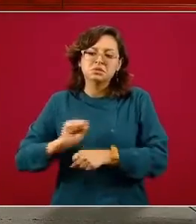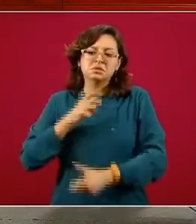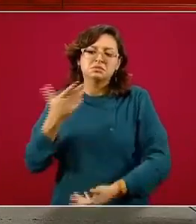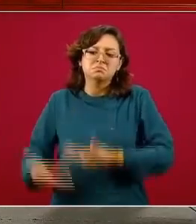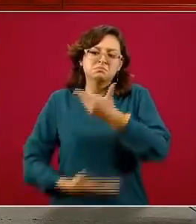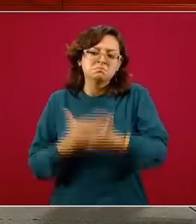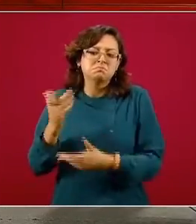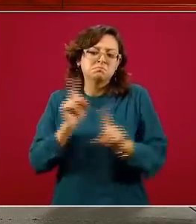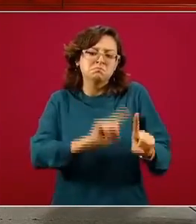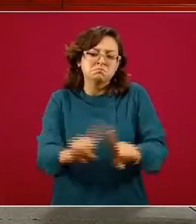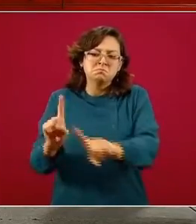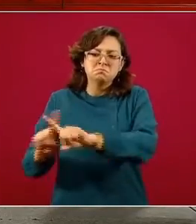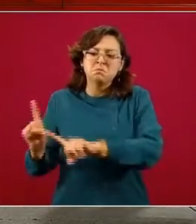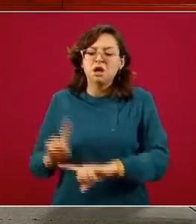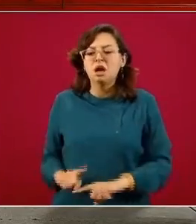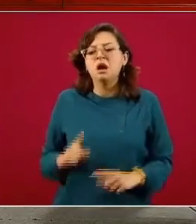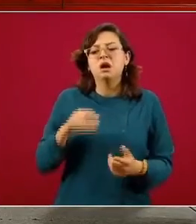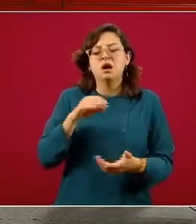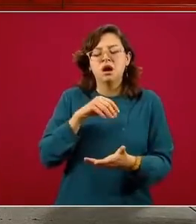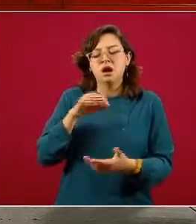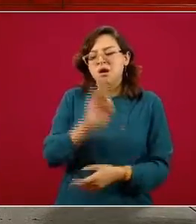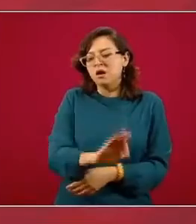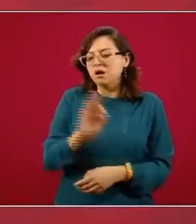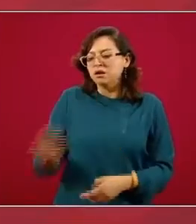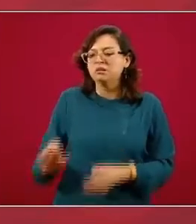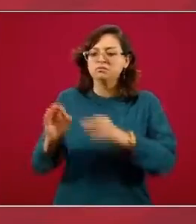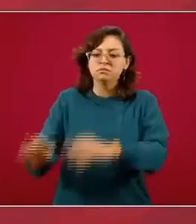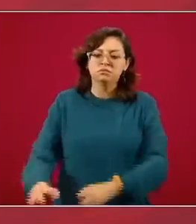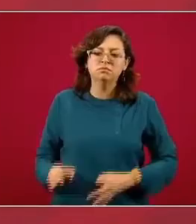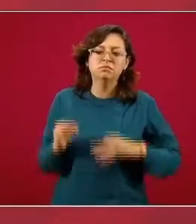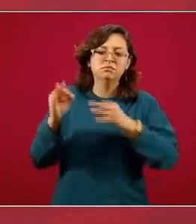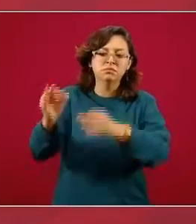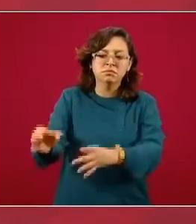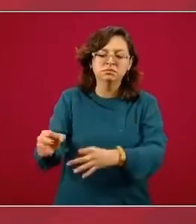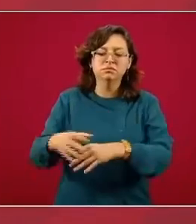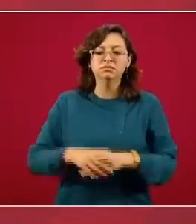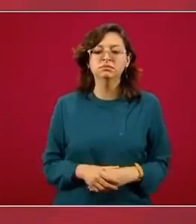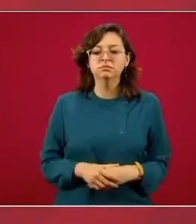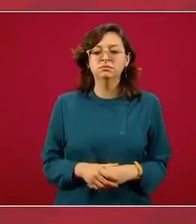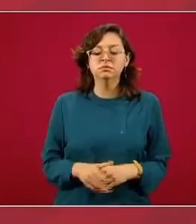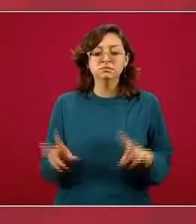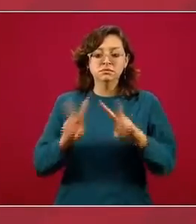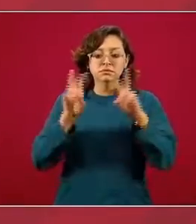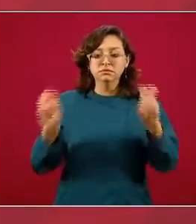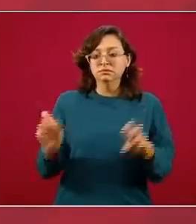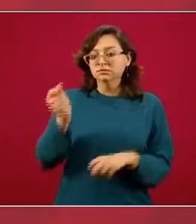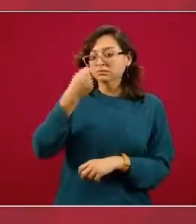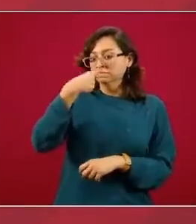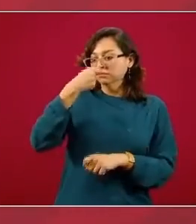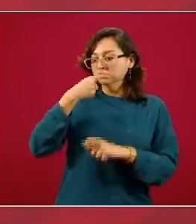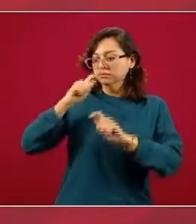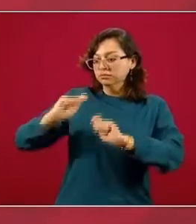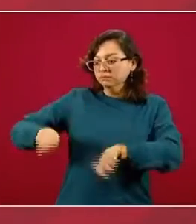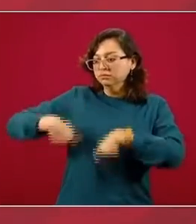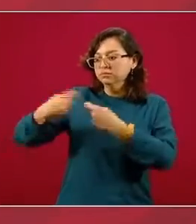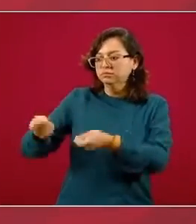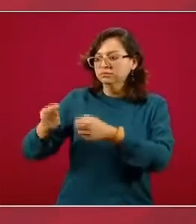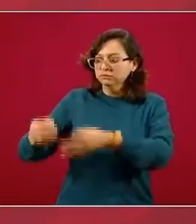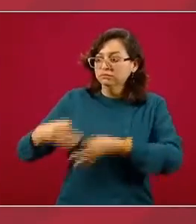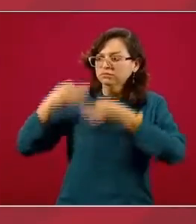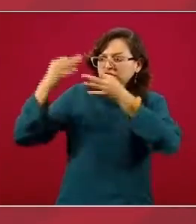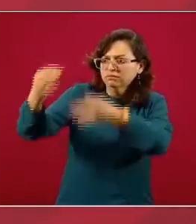servicios que también se reprograman, los diagnósticos y demás. Respecto a la entrega de medicamentos, no tiene por qué estar